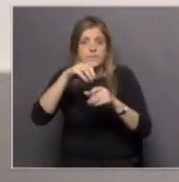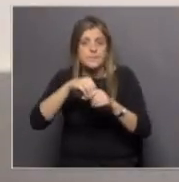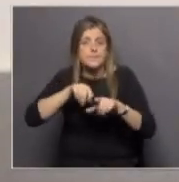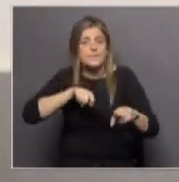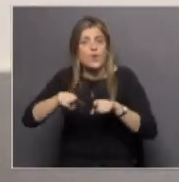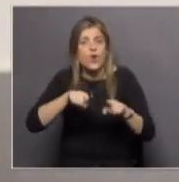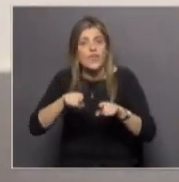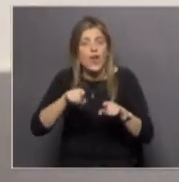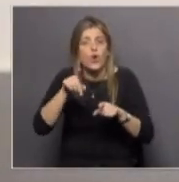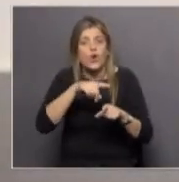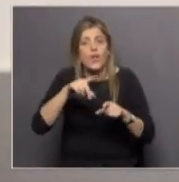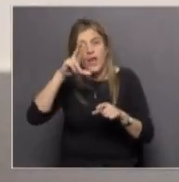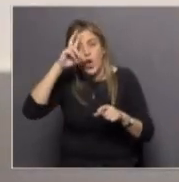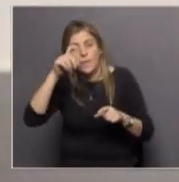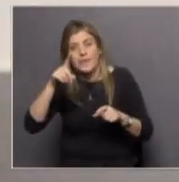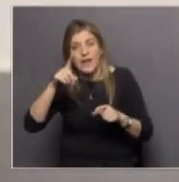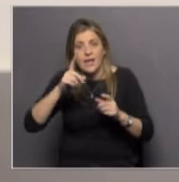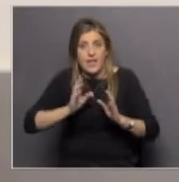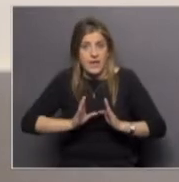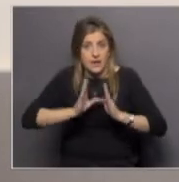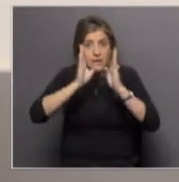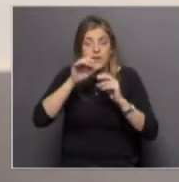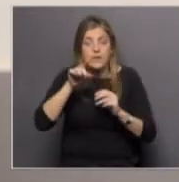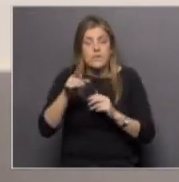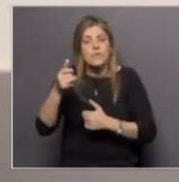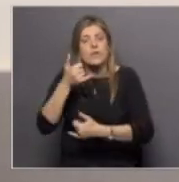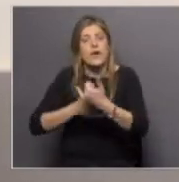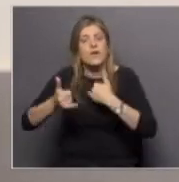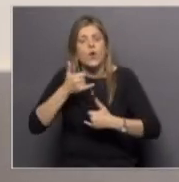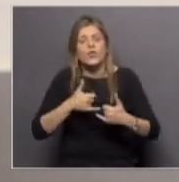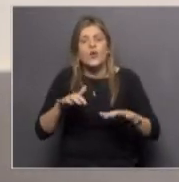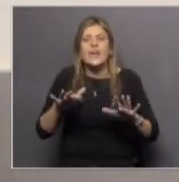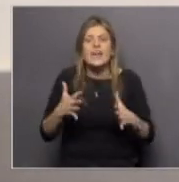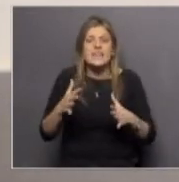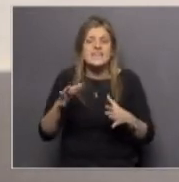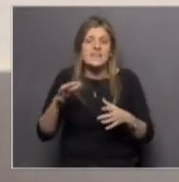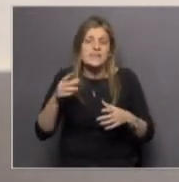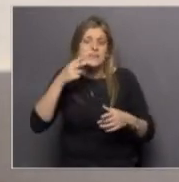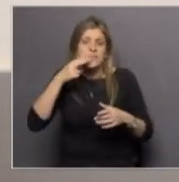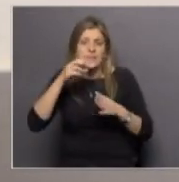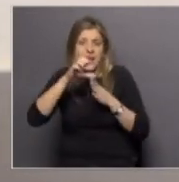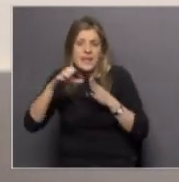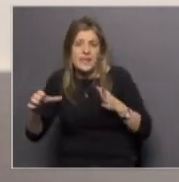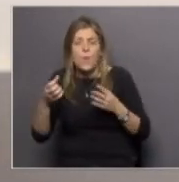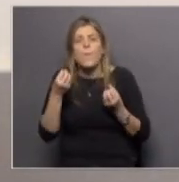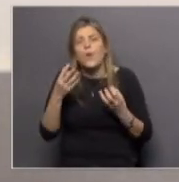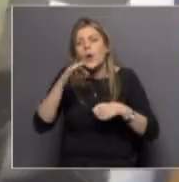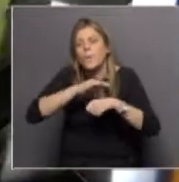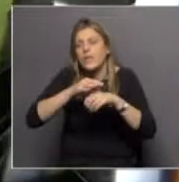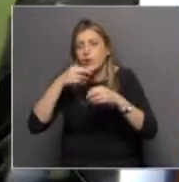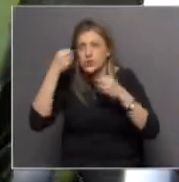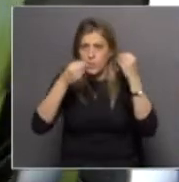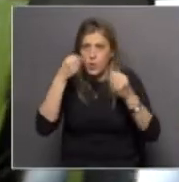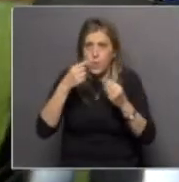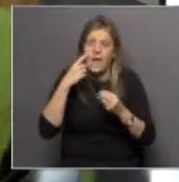cesación de tabaquismo del hospital de clínicas para que nos cuente un poco de qué consiste estos dispositivos y por qué preocupan vamos